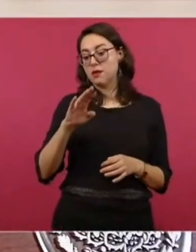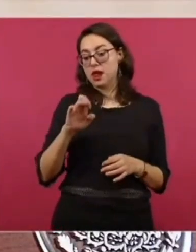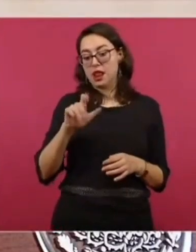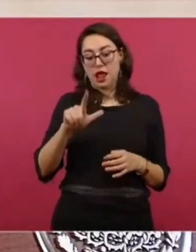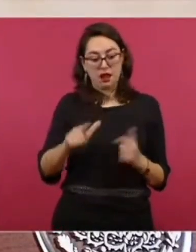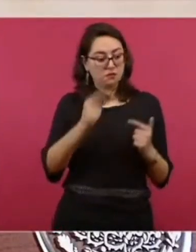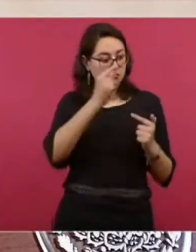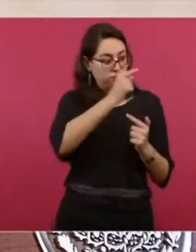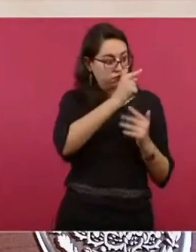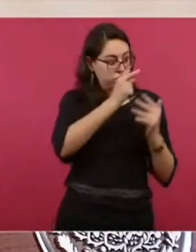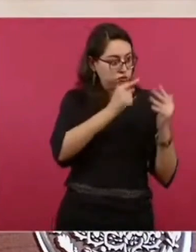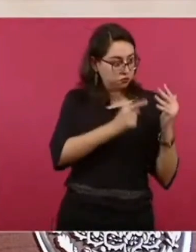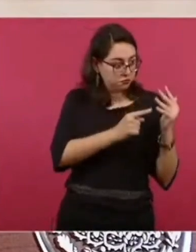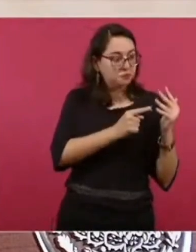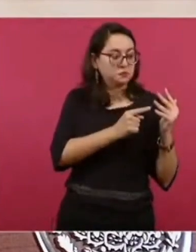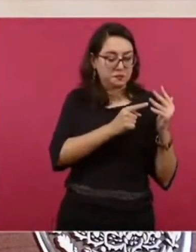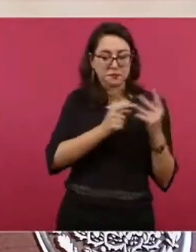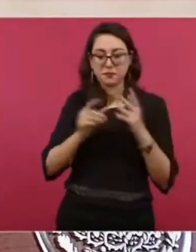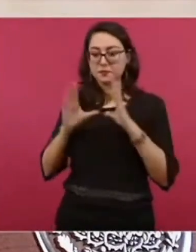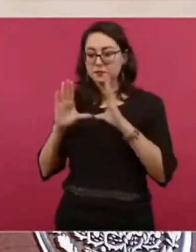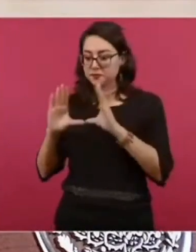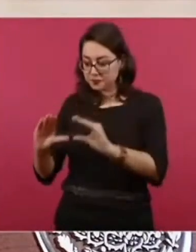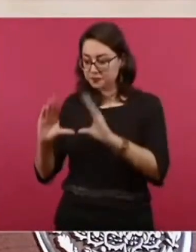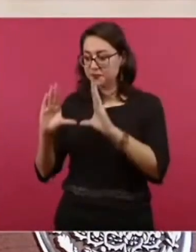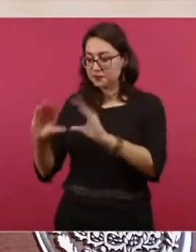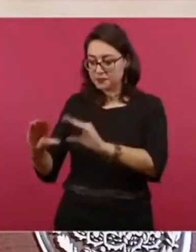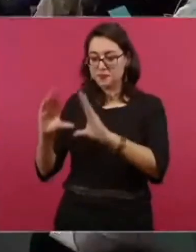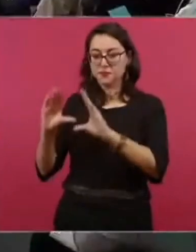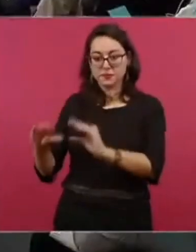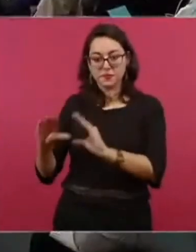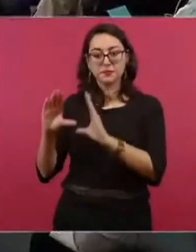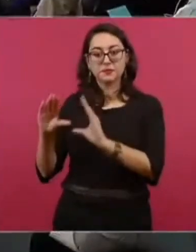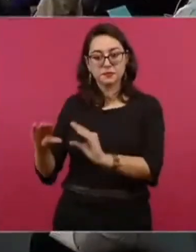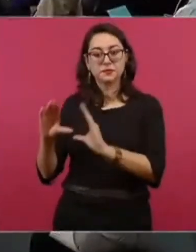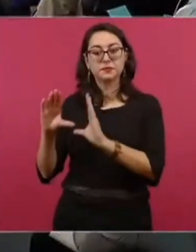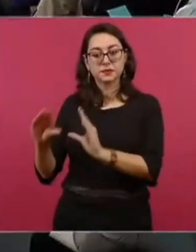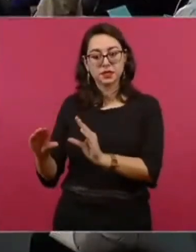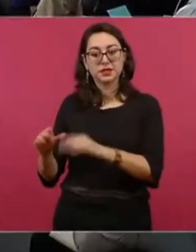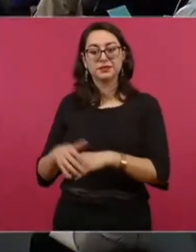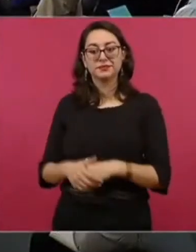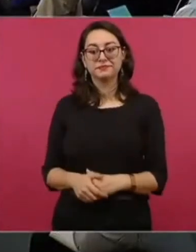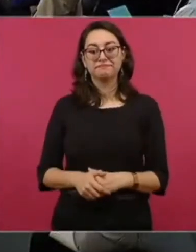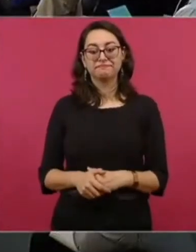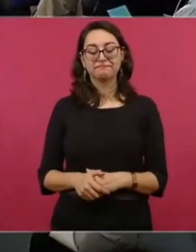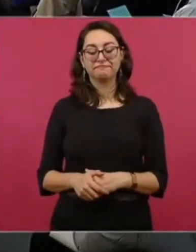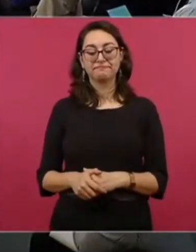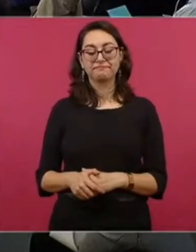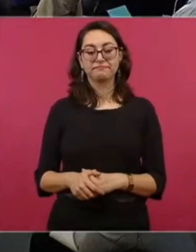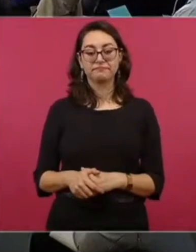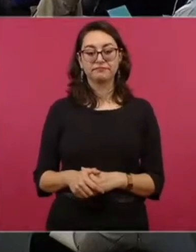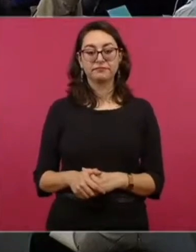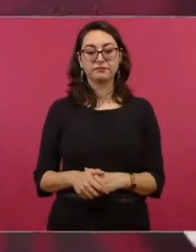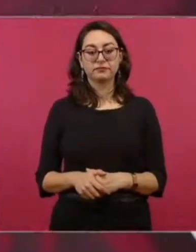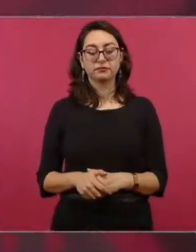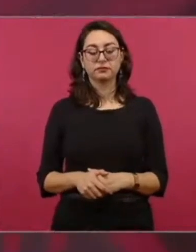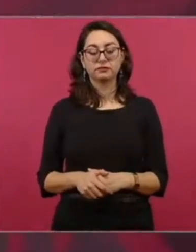Eso sí, los dirigentes empezaron a